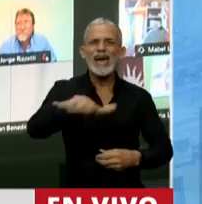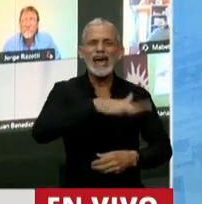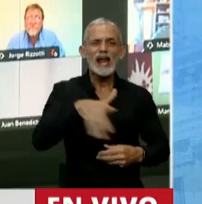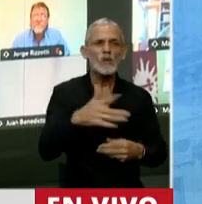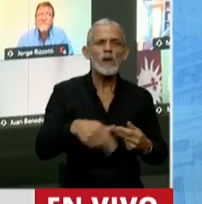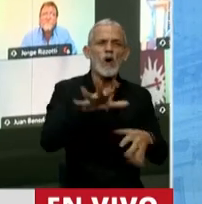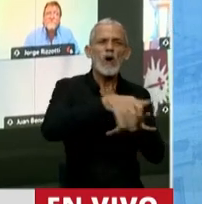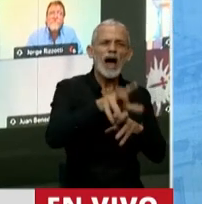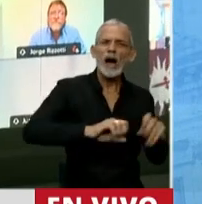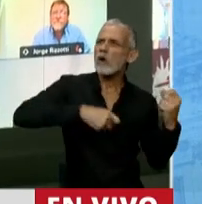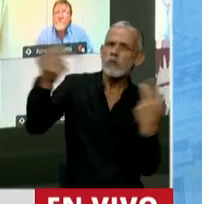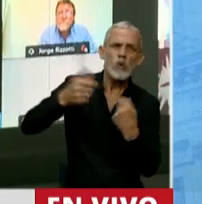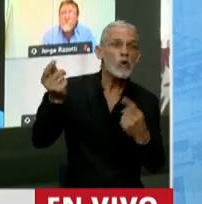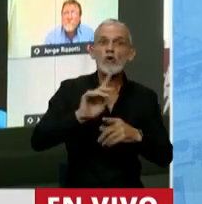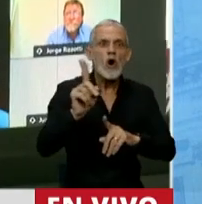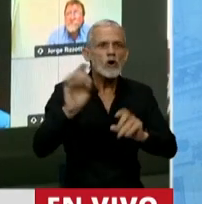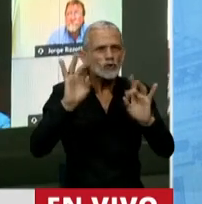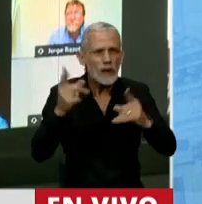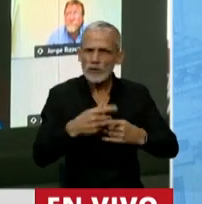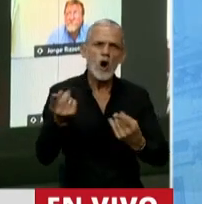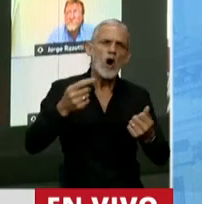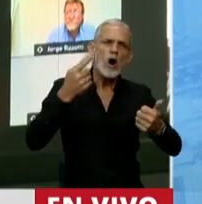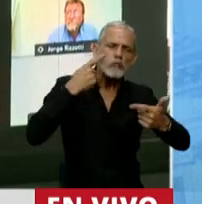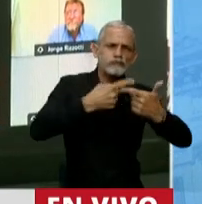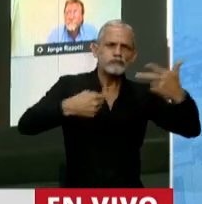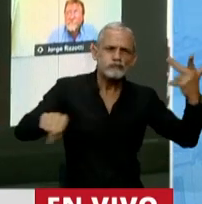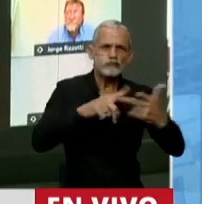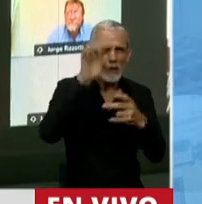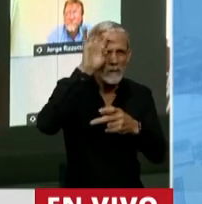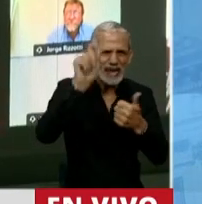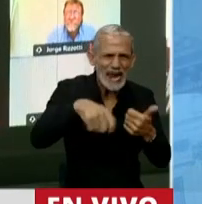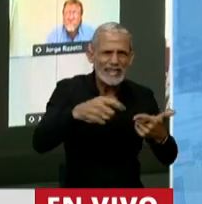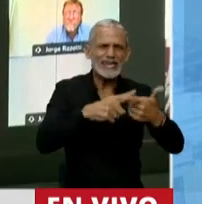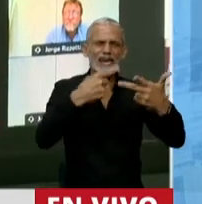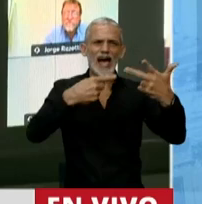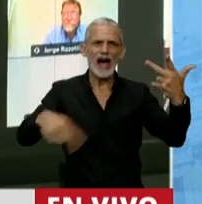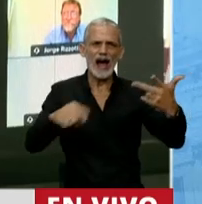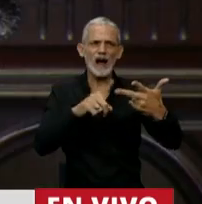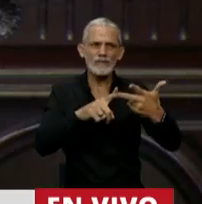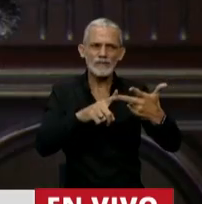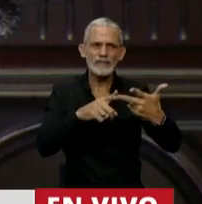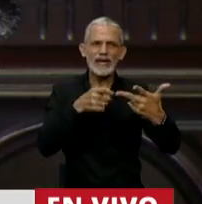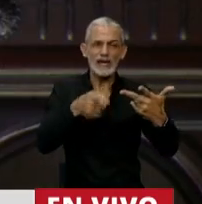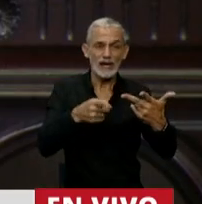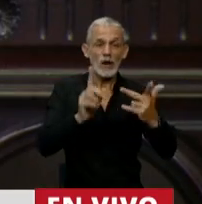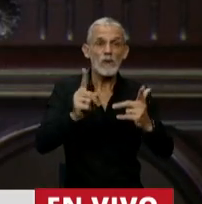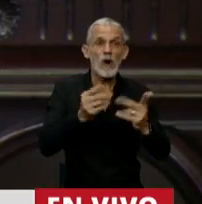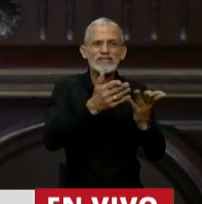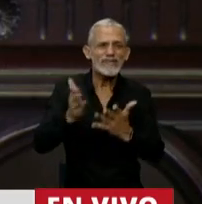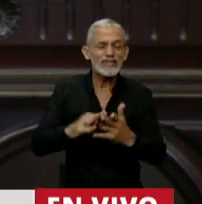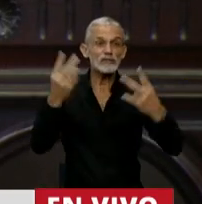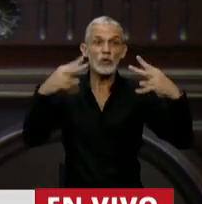agroexportador, es la economía del conocimiento, es la minería, sectores productivos, medios de servicio,